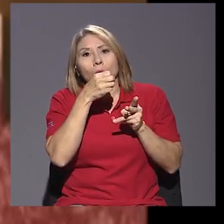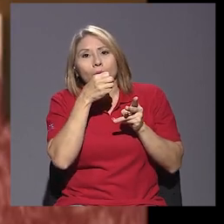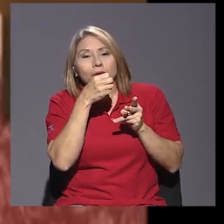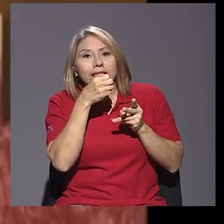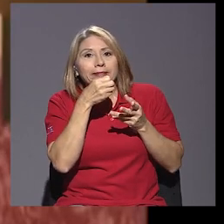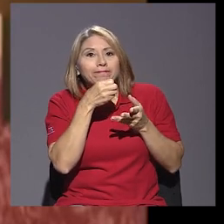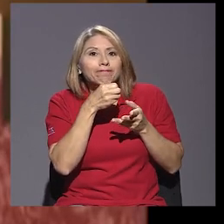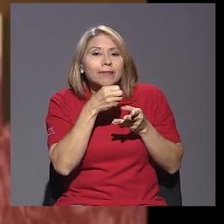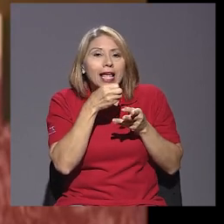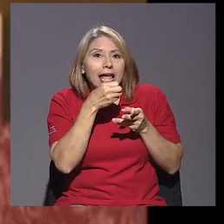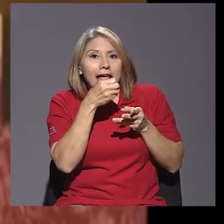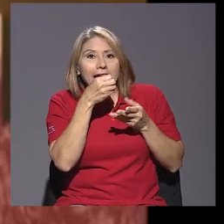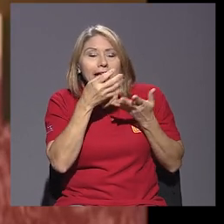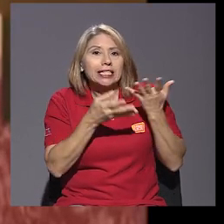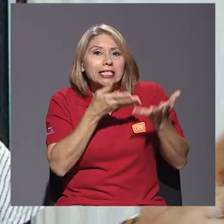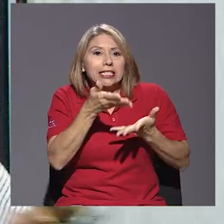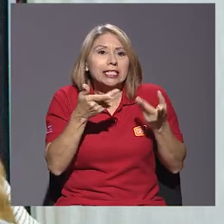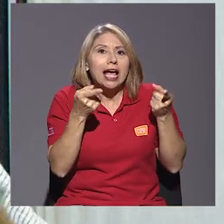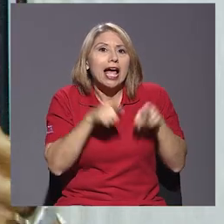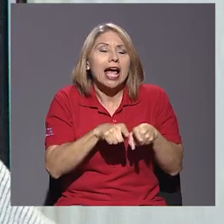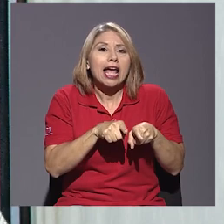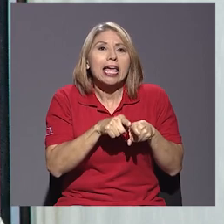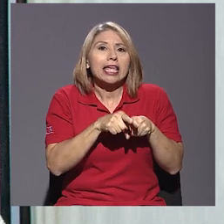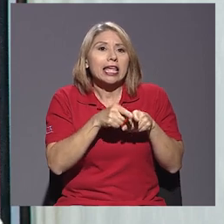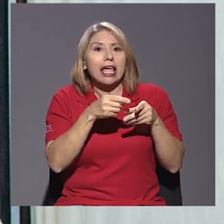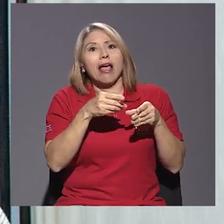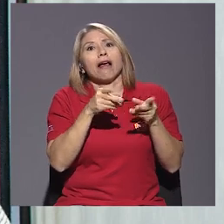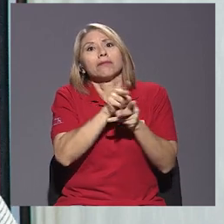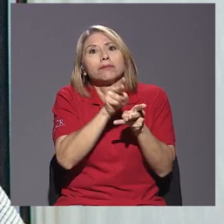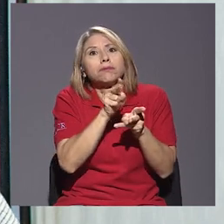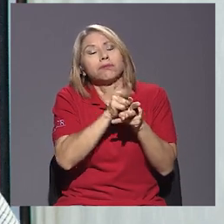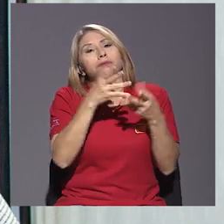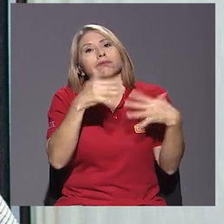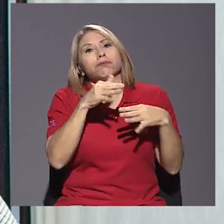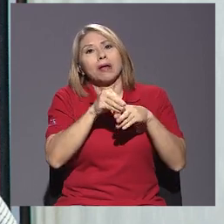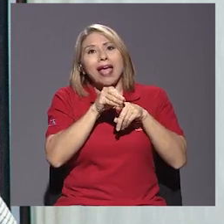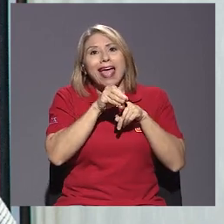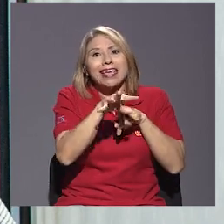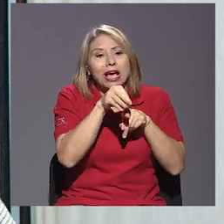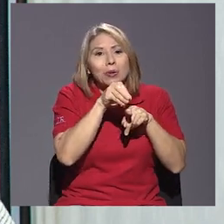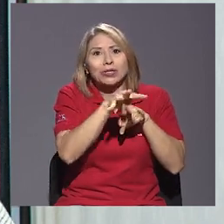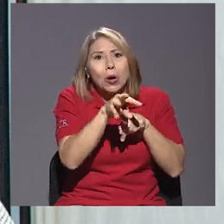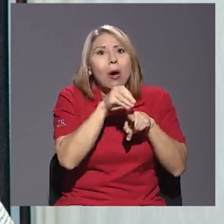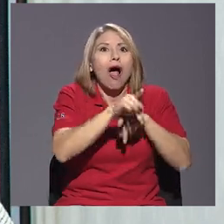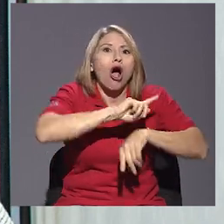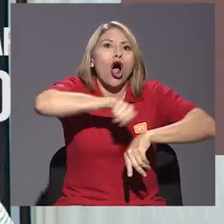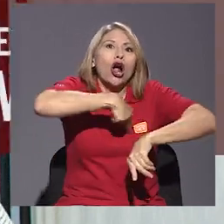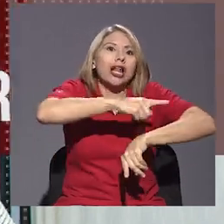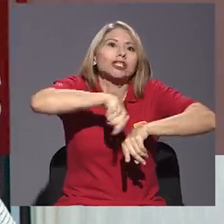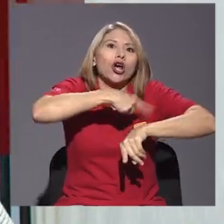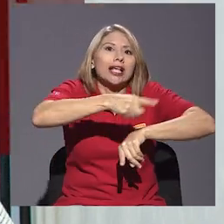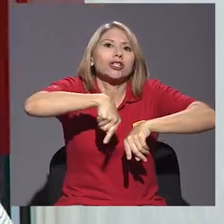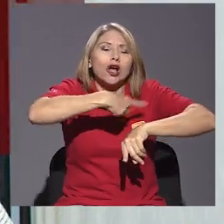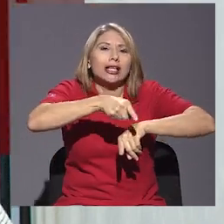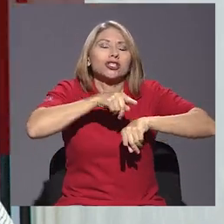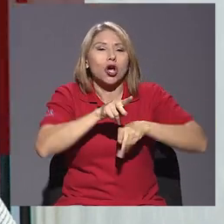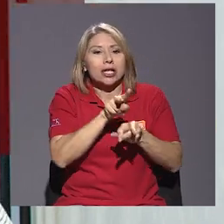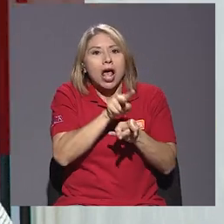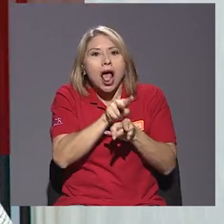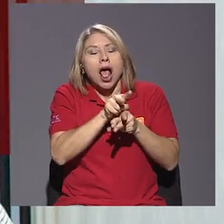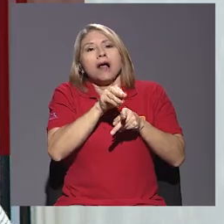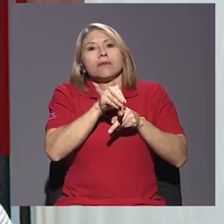sostienen con litros y litros de eyaculación, ¿verdad? Y esta información marca parámetros